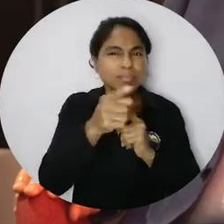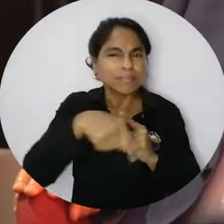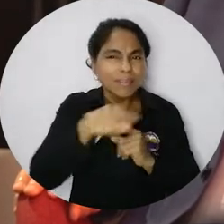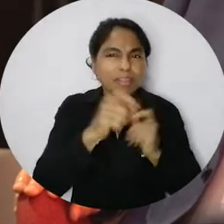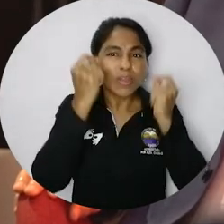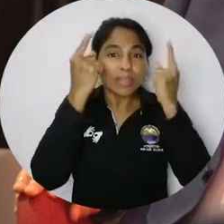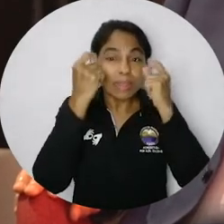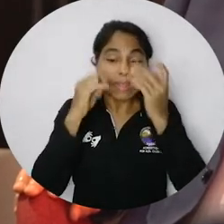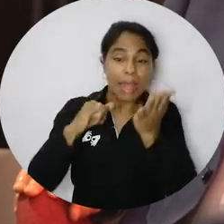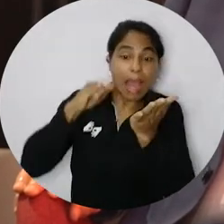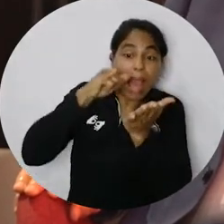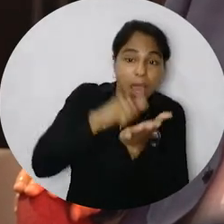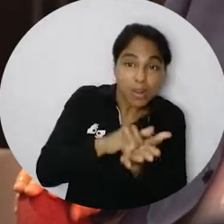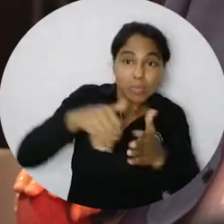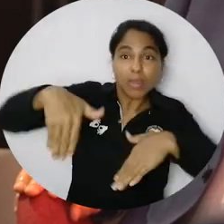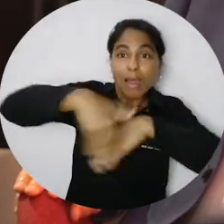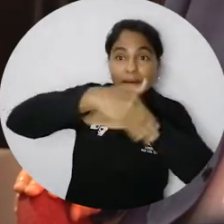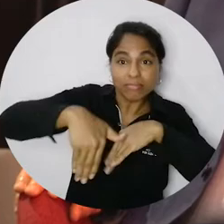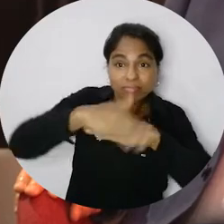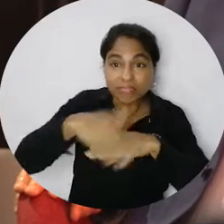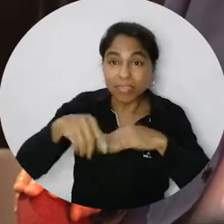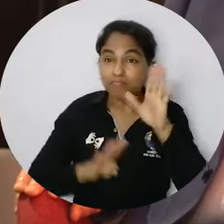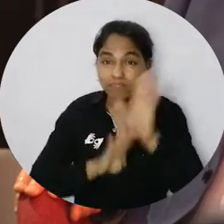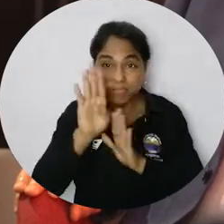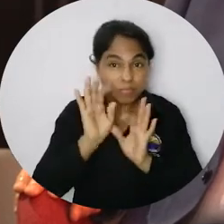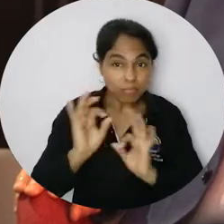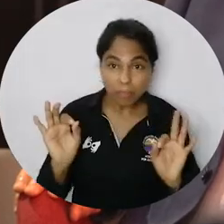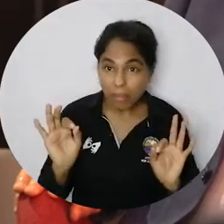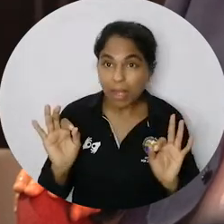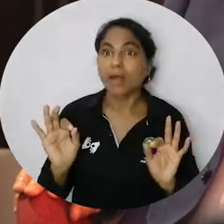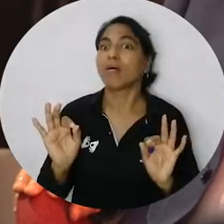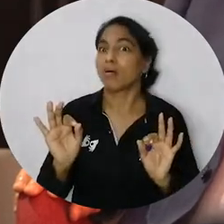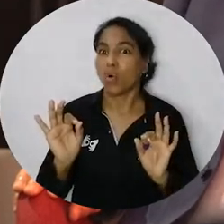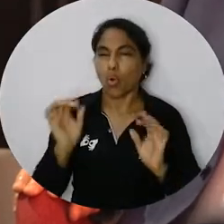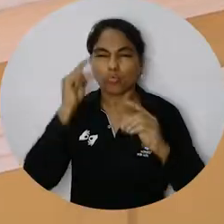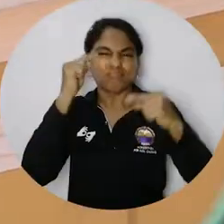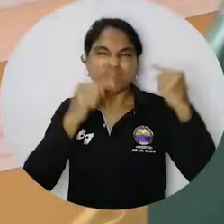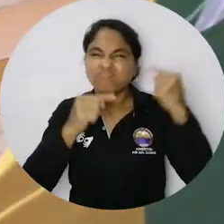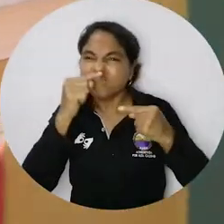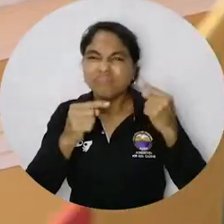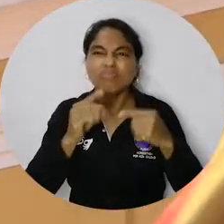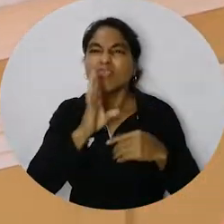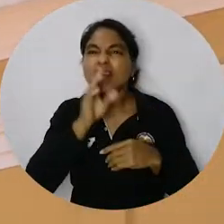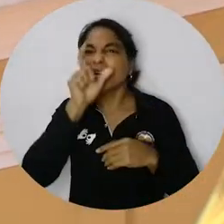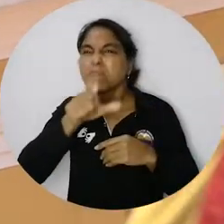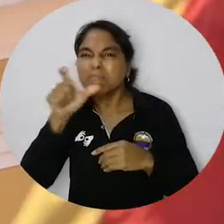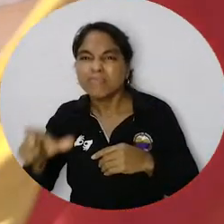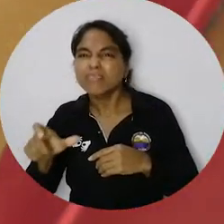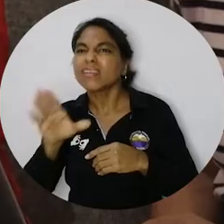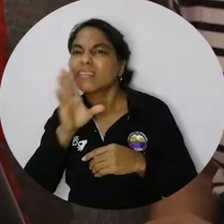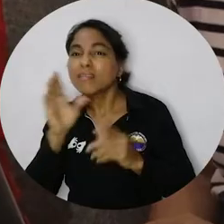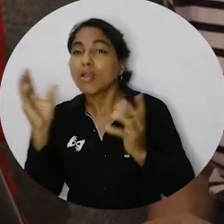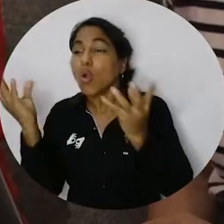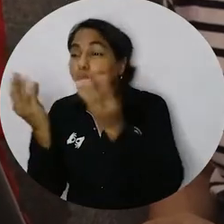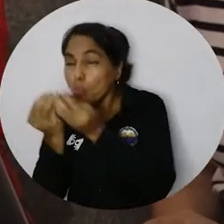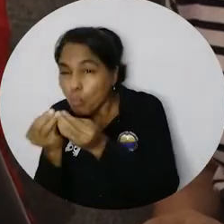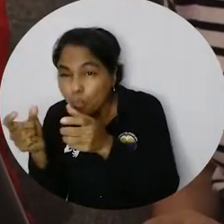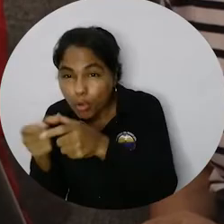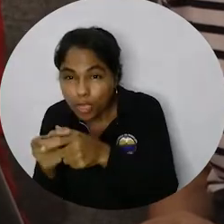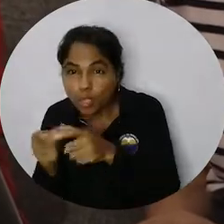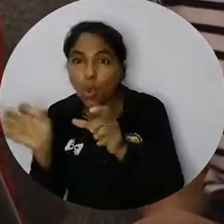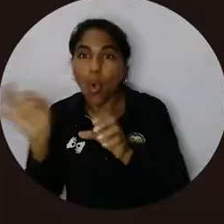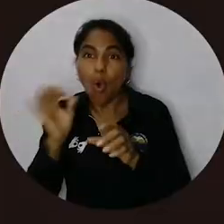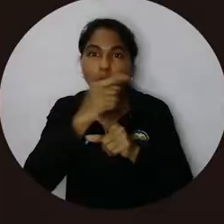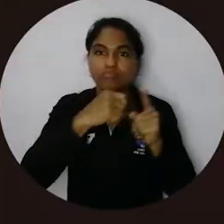entienda que no solamente es con aeropuertos y carreteras que se genera prosperidad. decir, ser competitivo para quién y para quiénes, para unos pocos